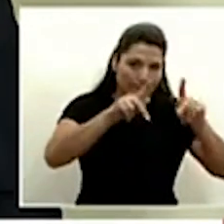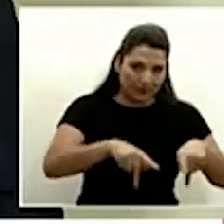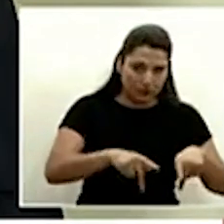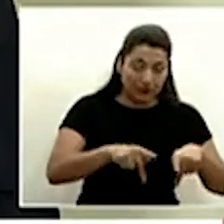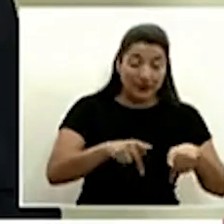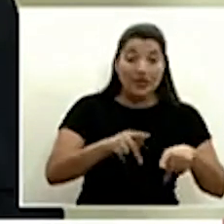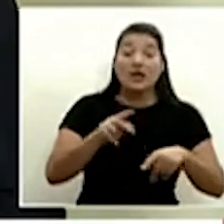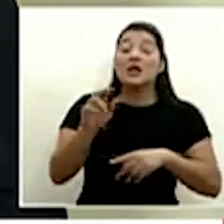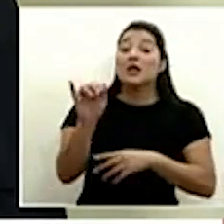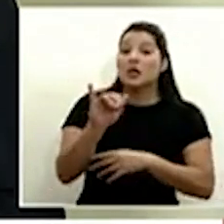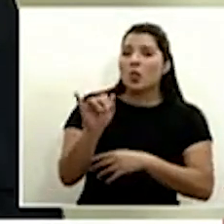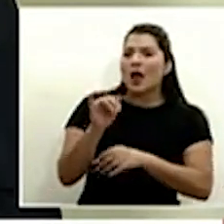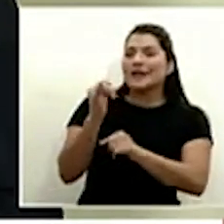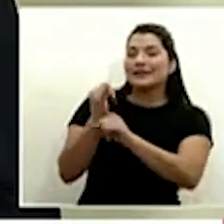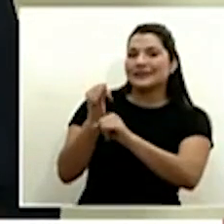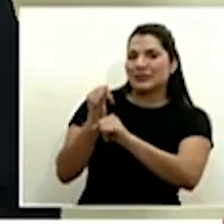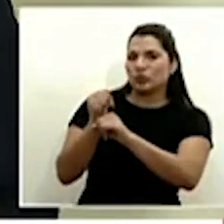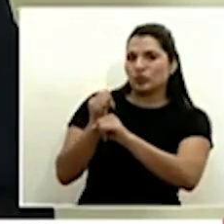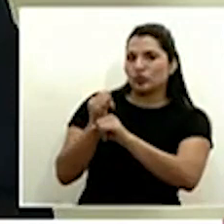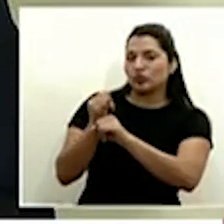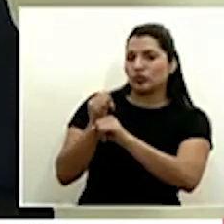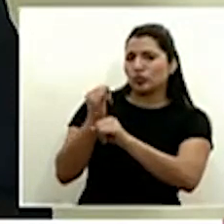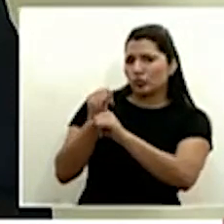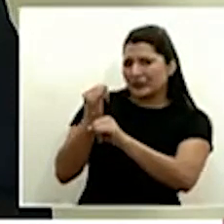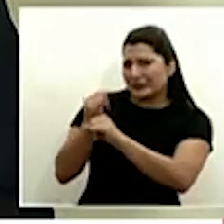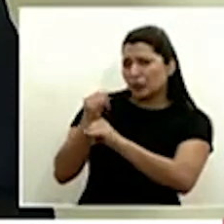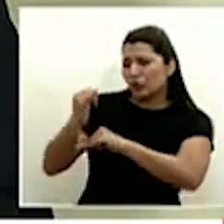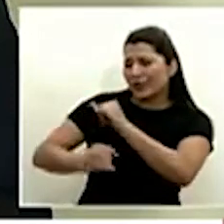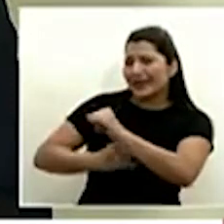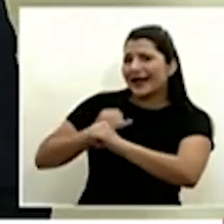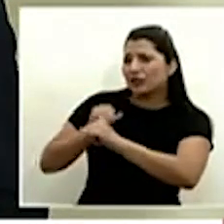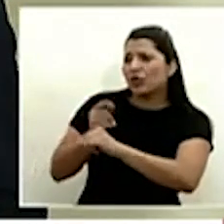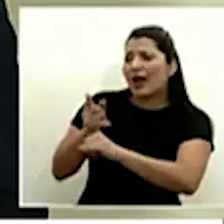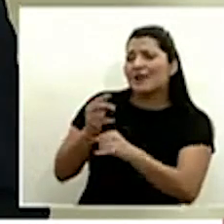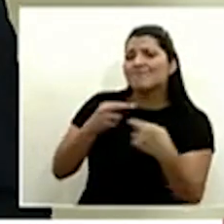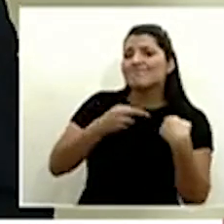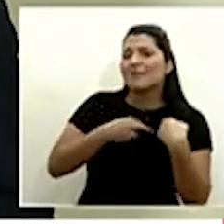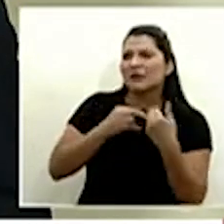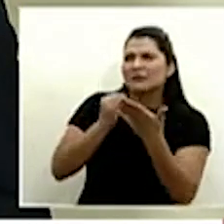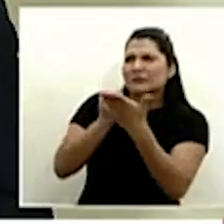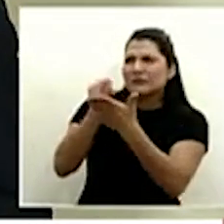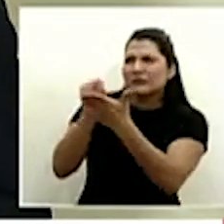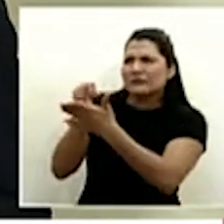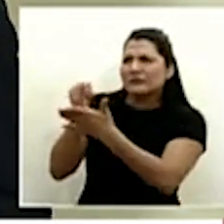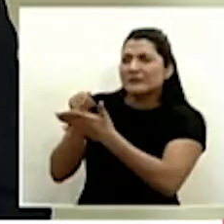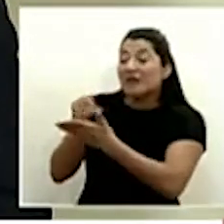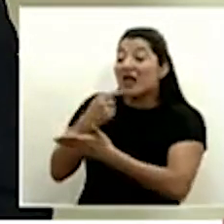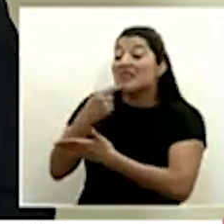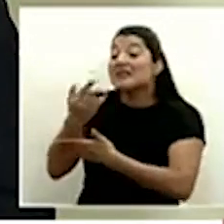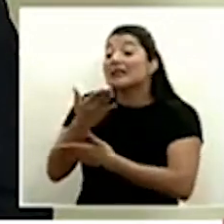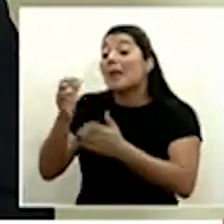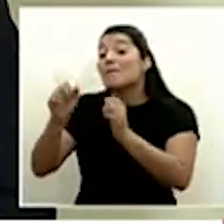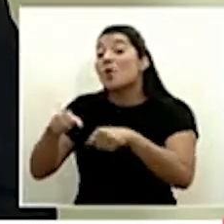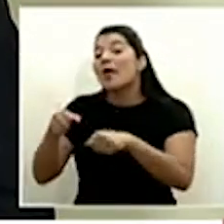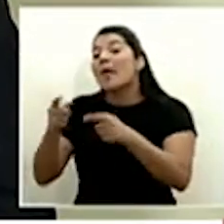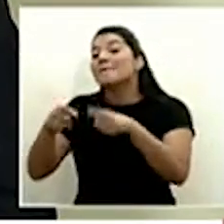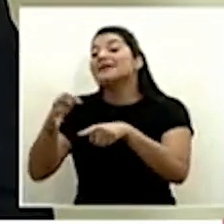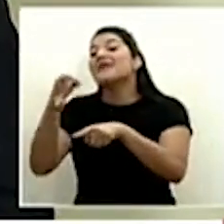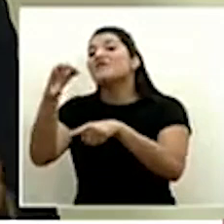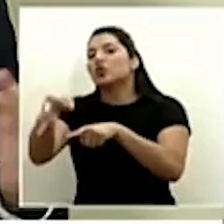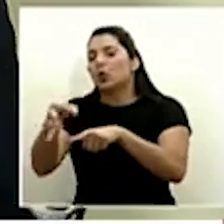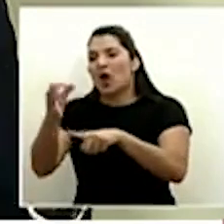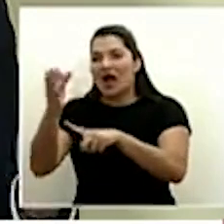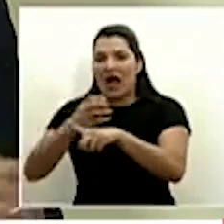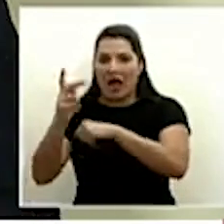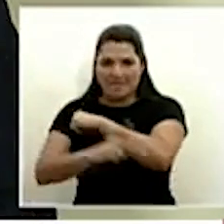modelación de lo que puede ocurrir para los diferentes países no solamente es lo que eventualmente han estimado directamente en Nicaragua sino